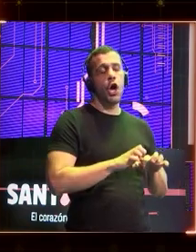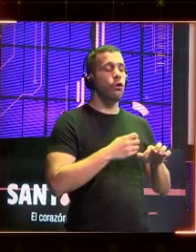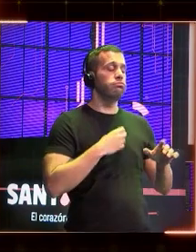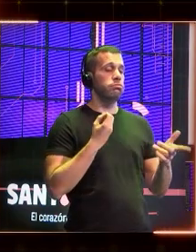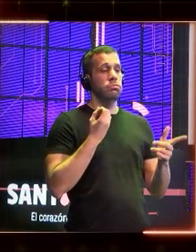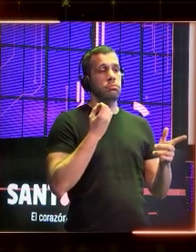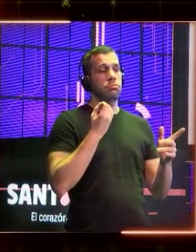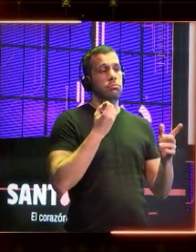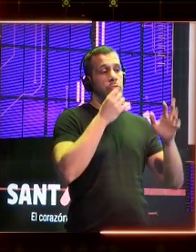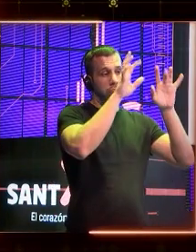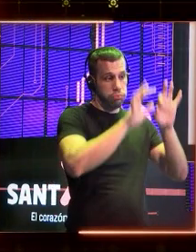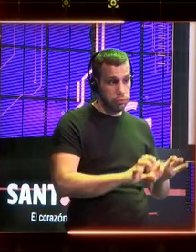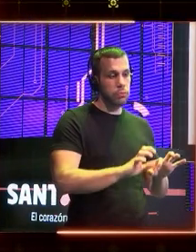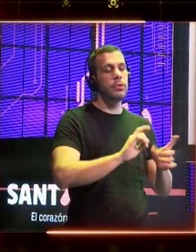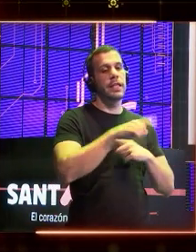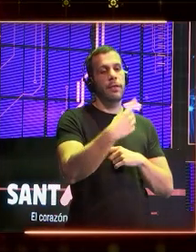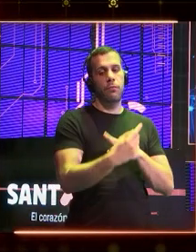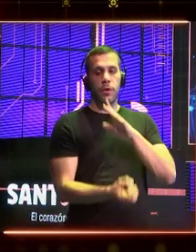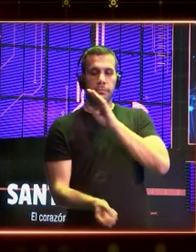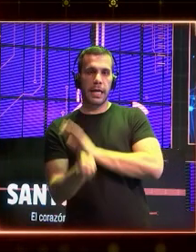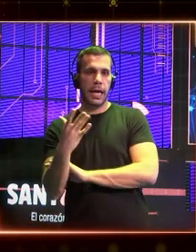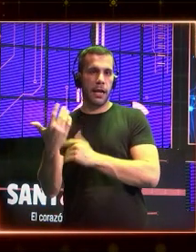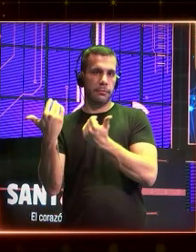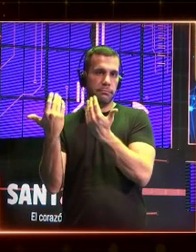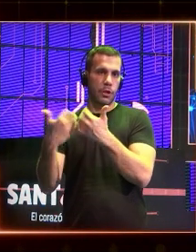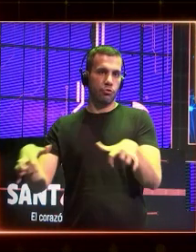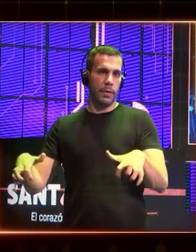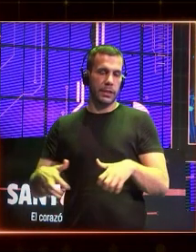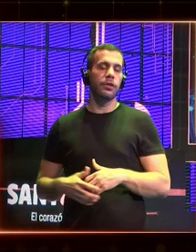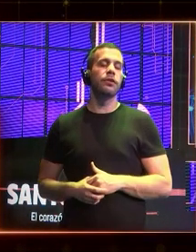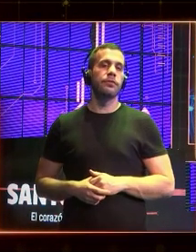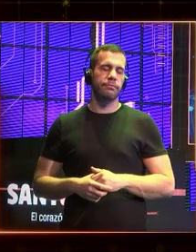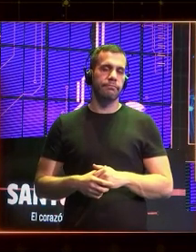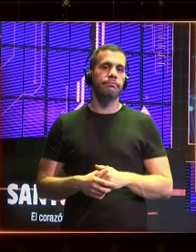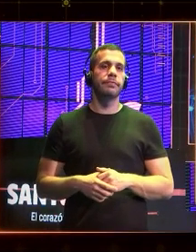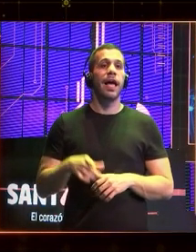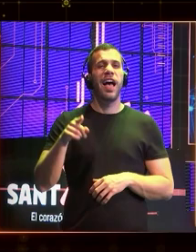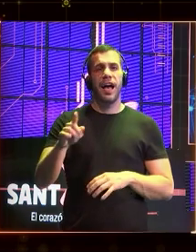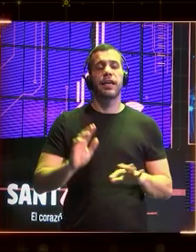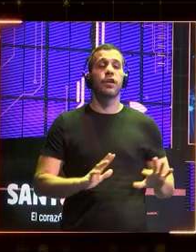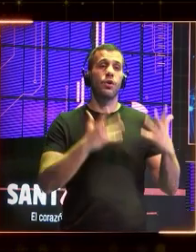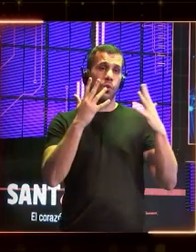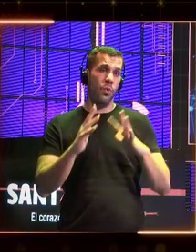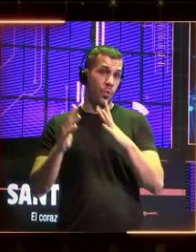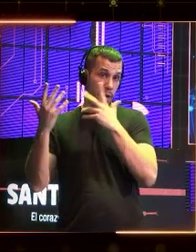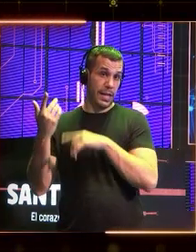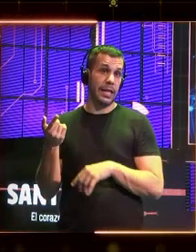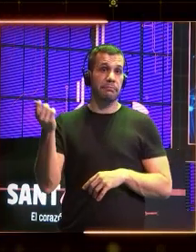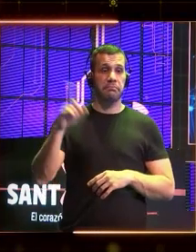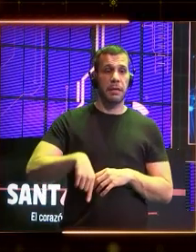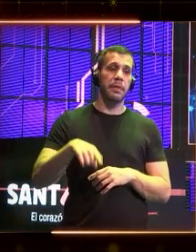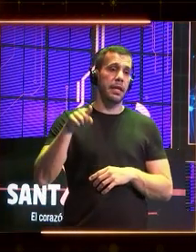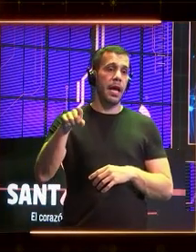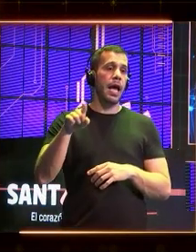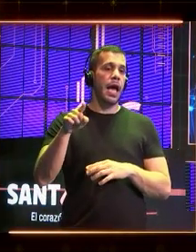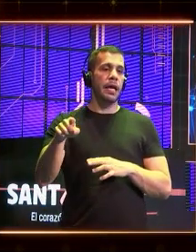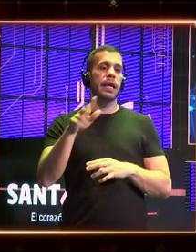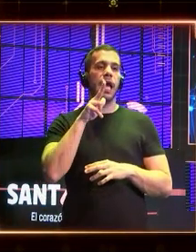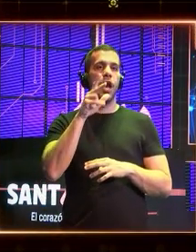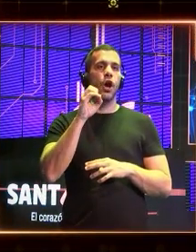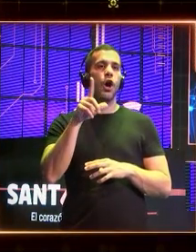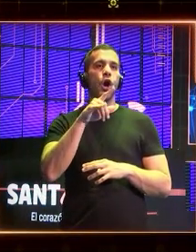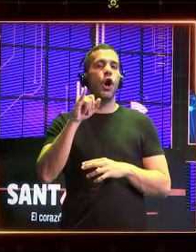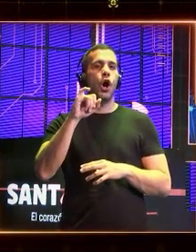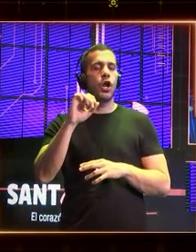persona, porque también la máquina puede hacer un guión. De ahí, os acordamos, las huelgas que hemos visto en Hollywood. Hemos visto huelgas en